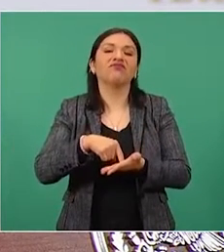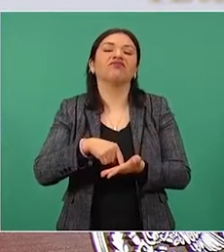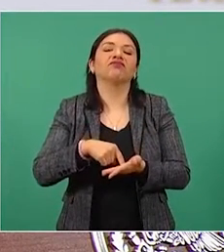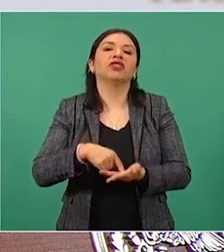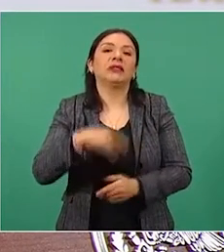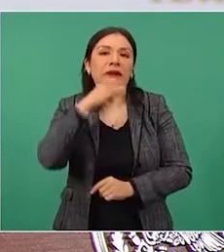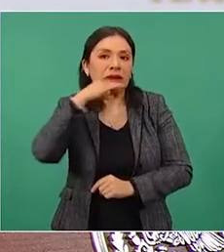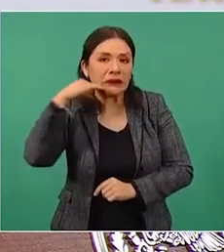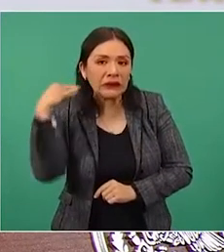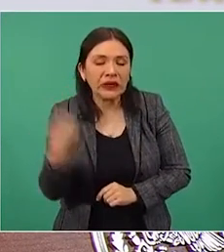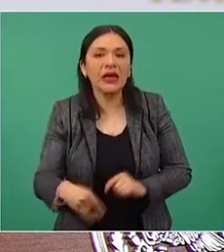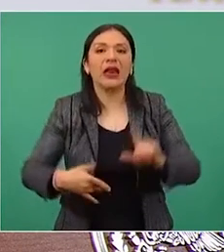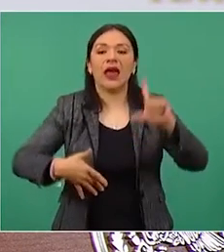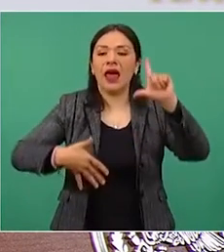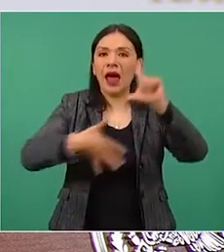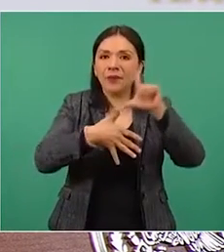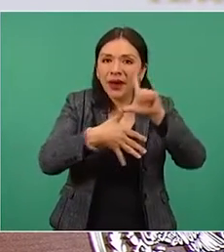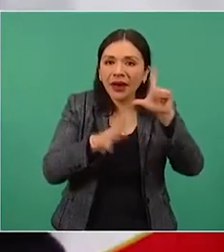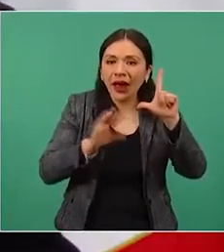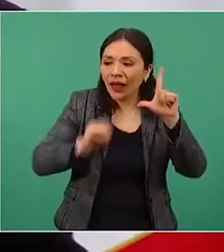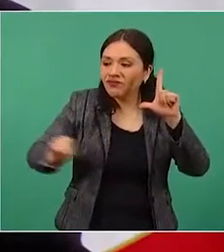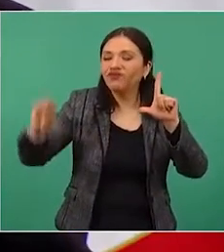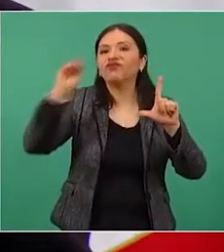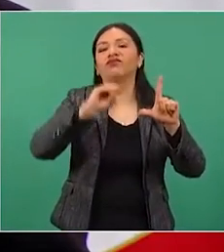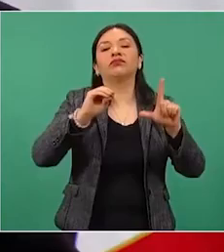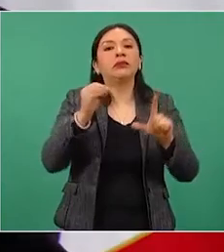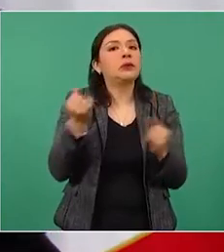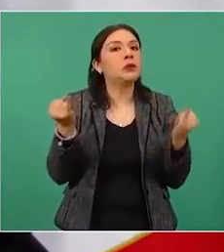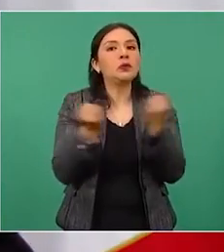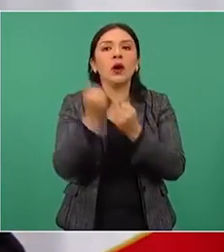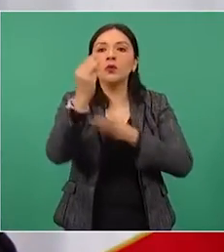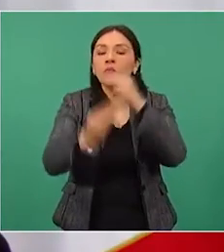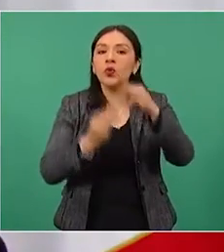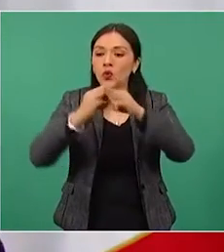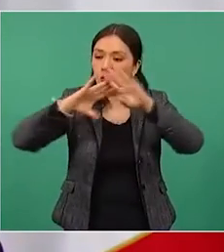Latina, el Caribe, en el mundo.